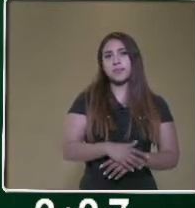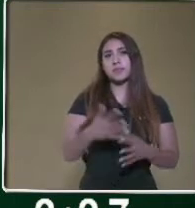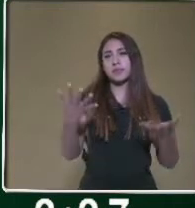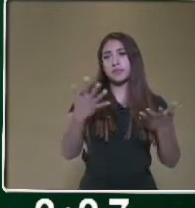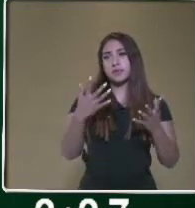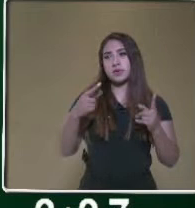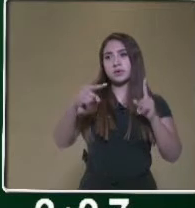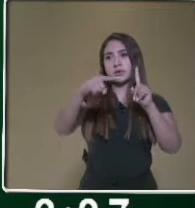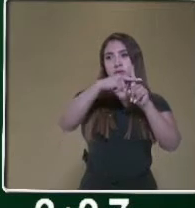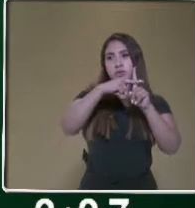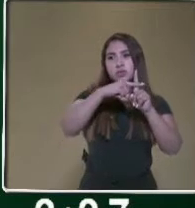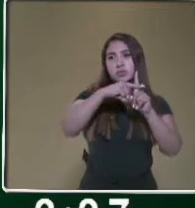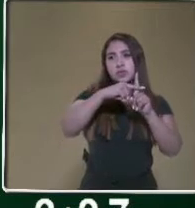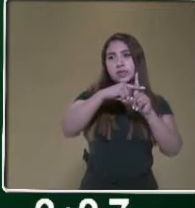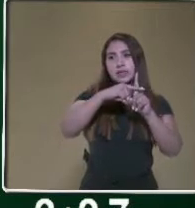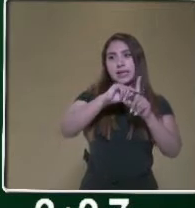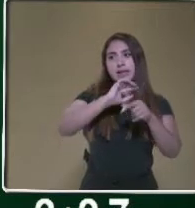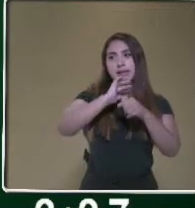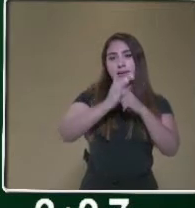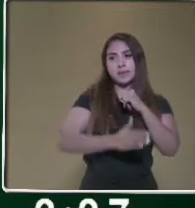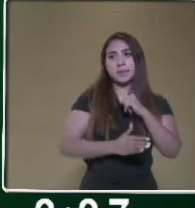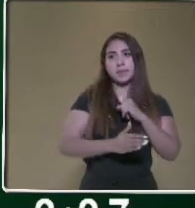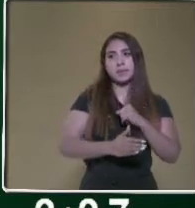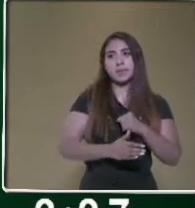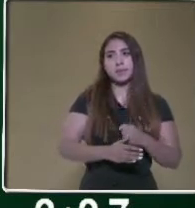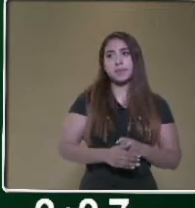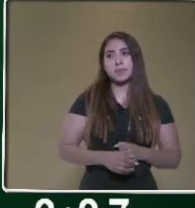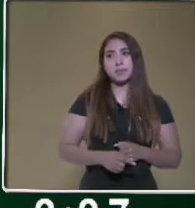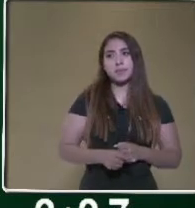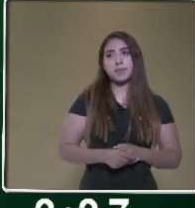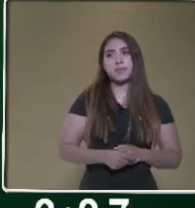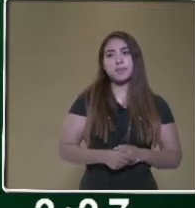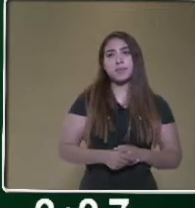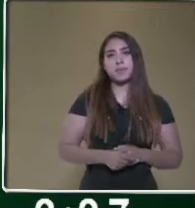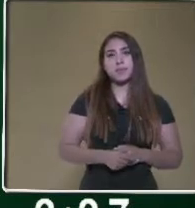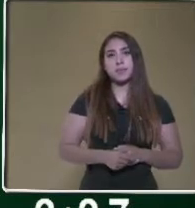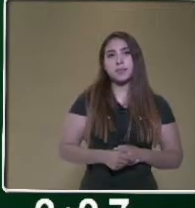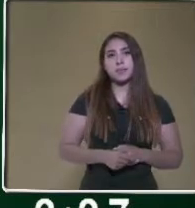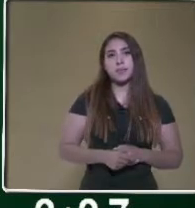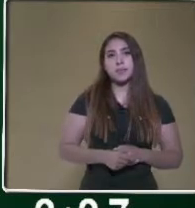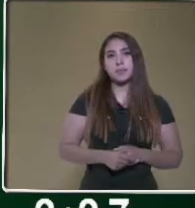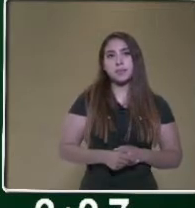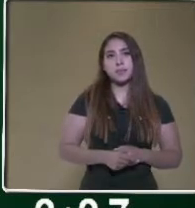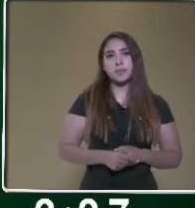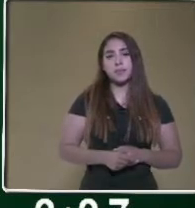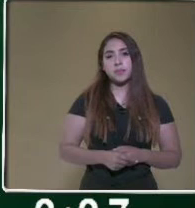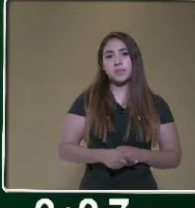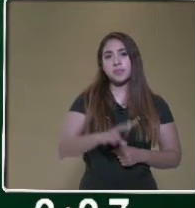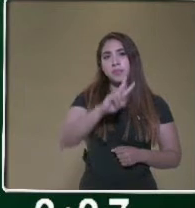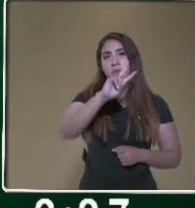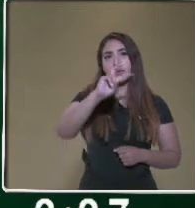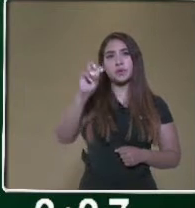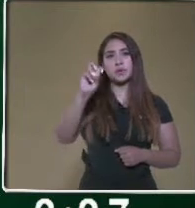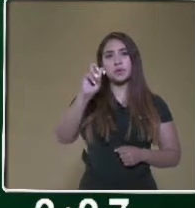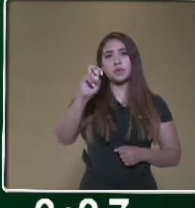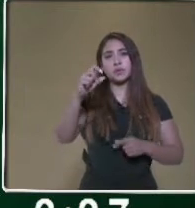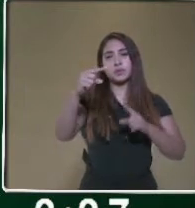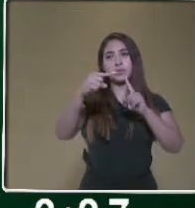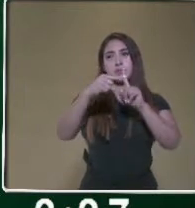para poder concluir esta multiplicación, y el resultado sería 4. Si hacemos la suma, 200 más 160,